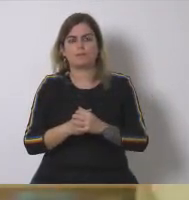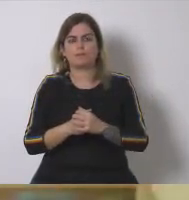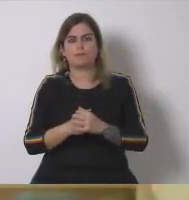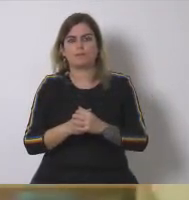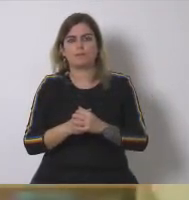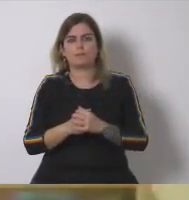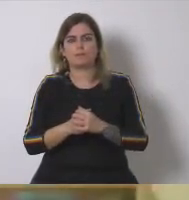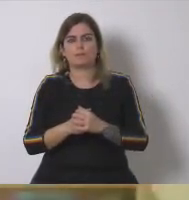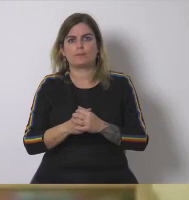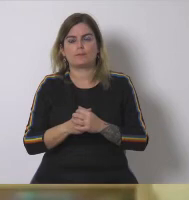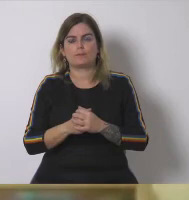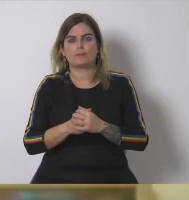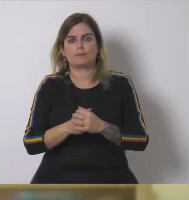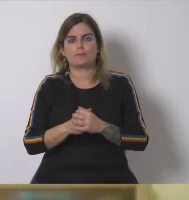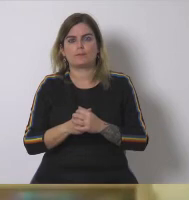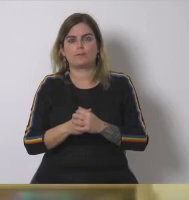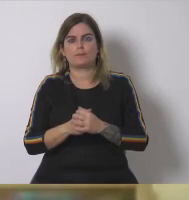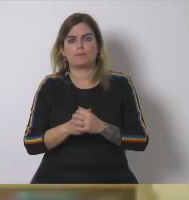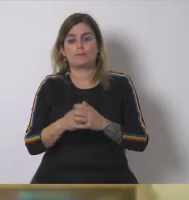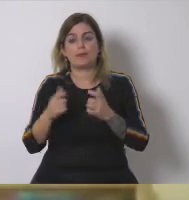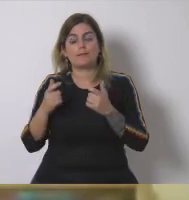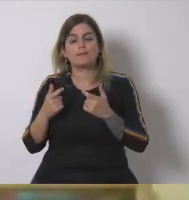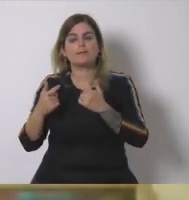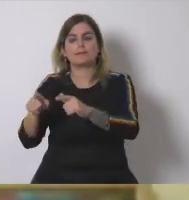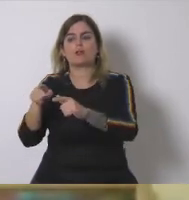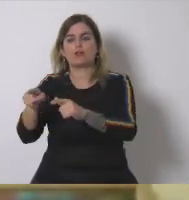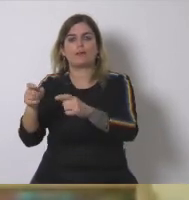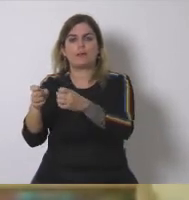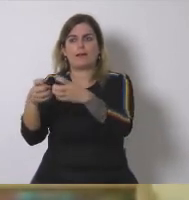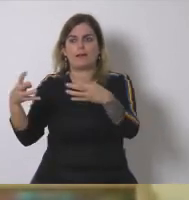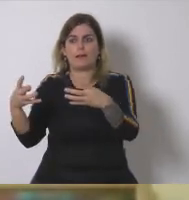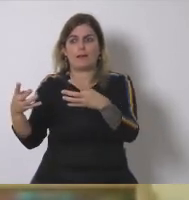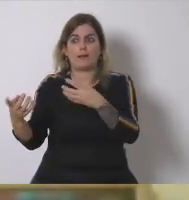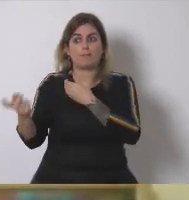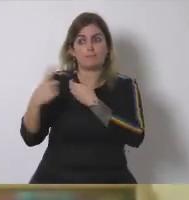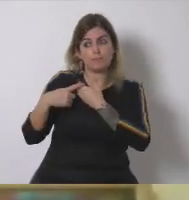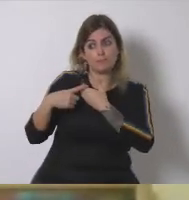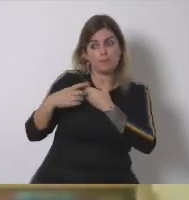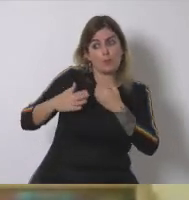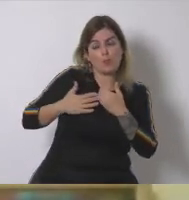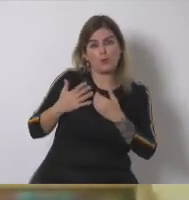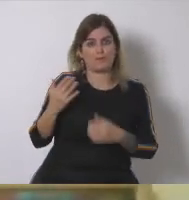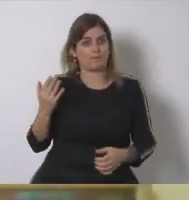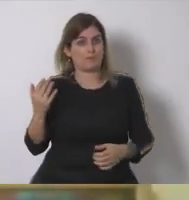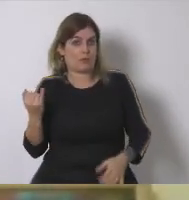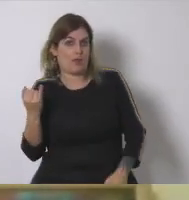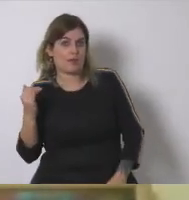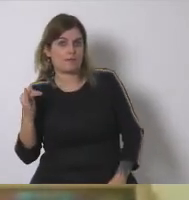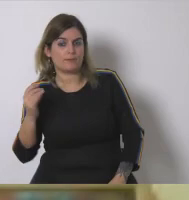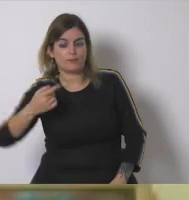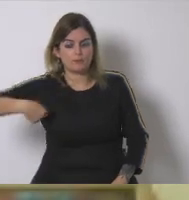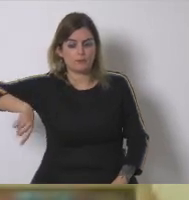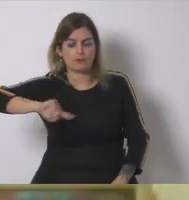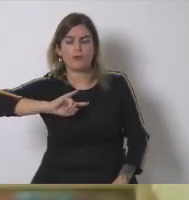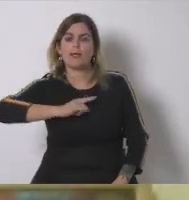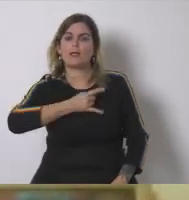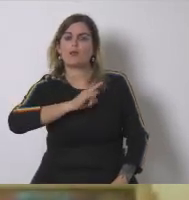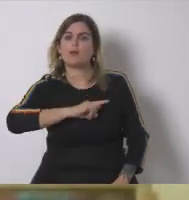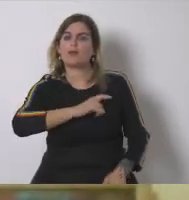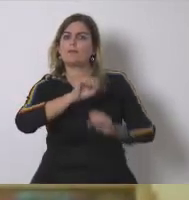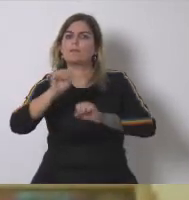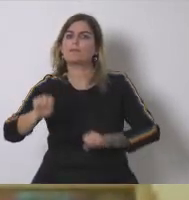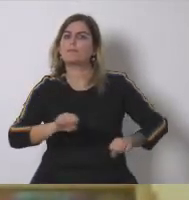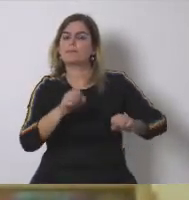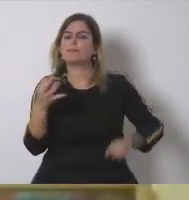si por aquí podríamos apuntar alguna mirada hacia el sector de la